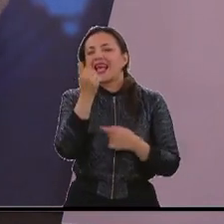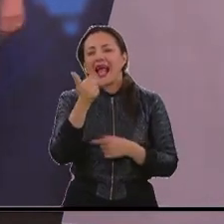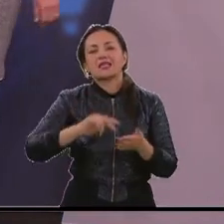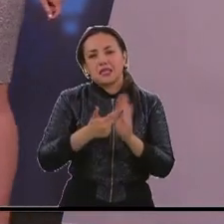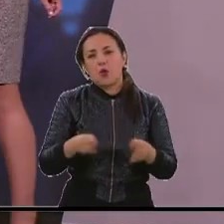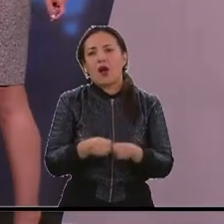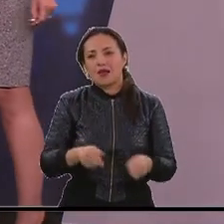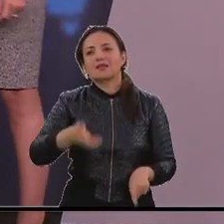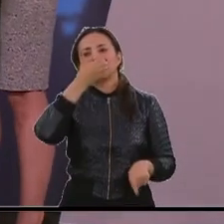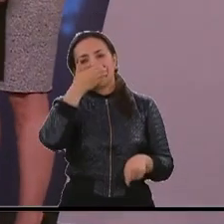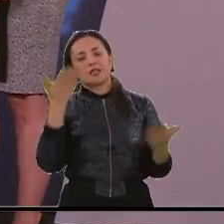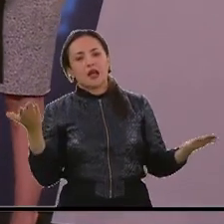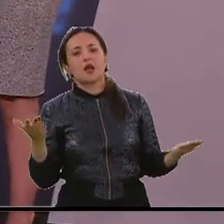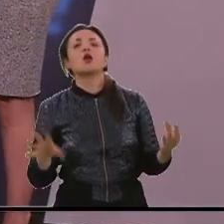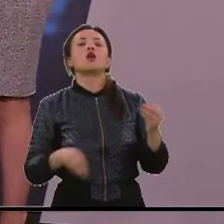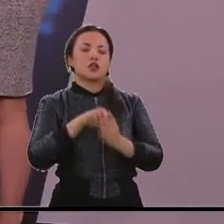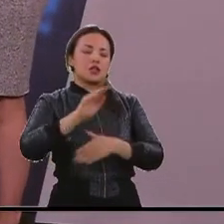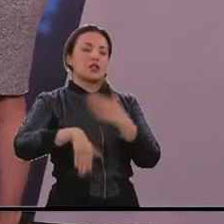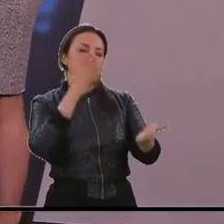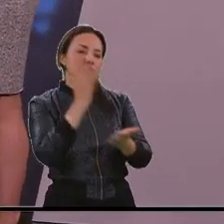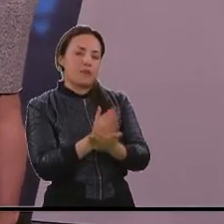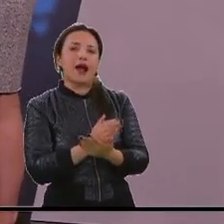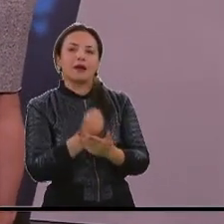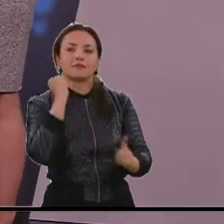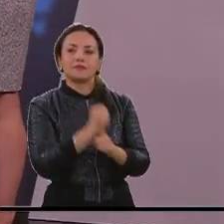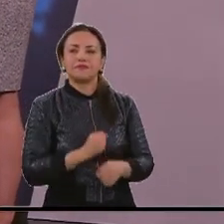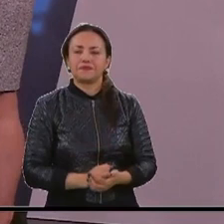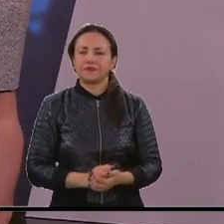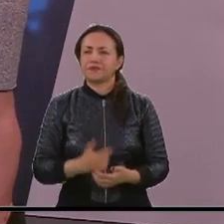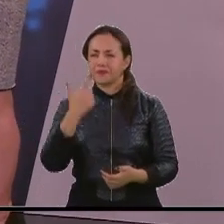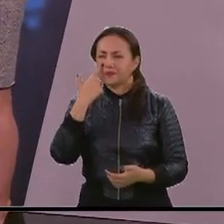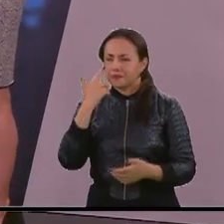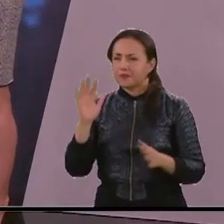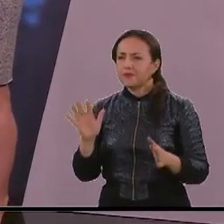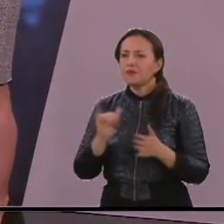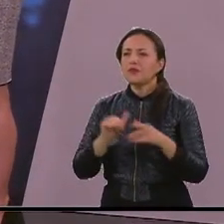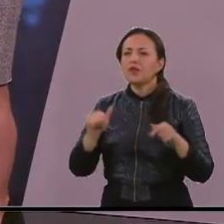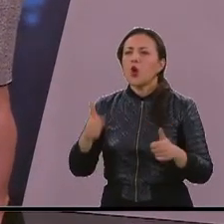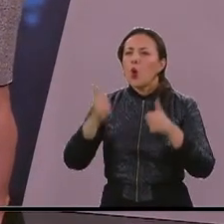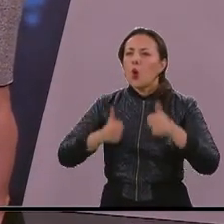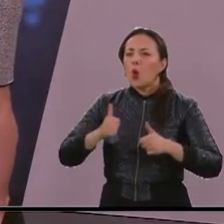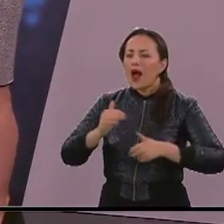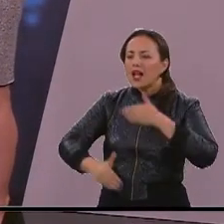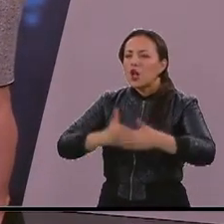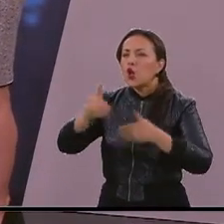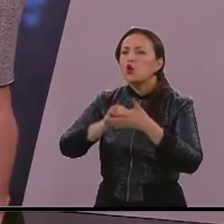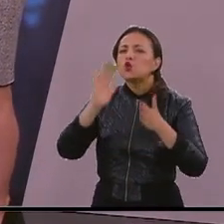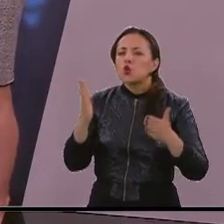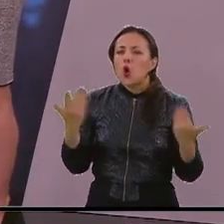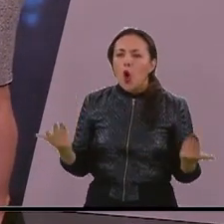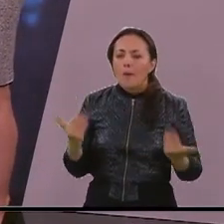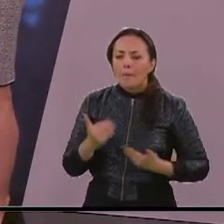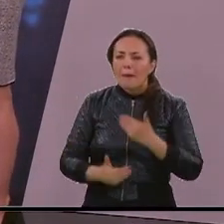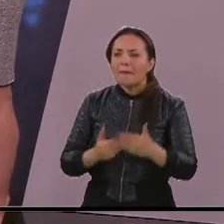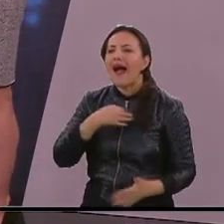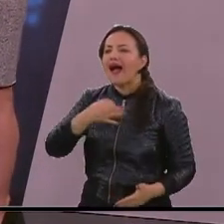entre otros, y después se comete el feminicidio. Ya vamos a revisar de cuál es esa hoja de ruta para las denuncias